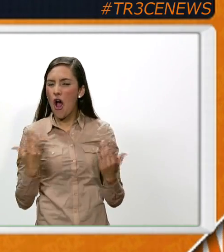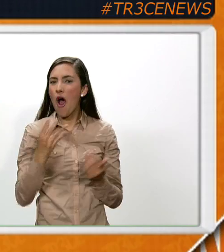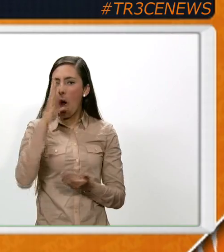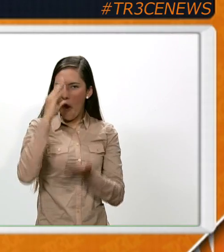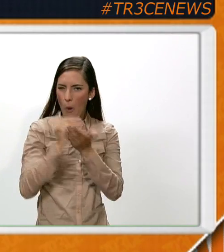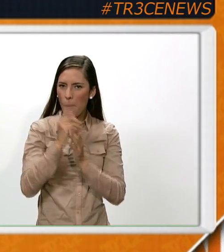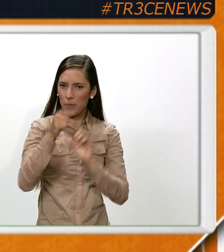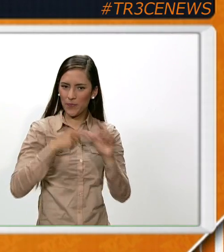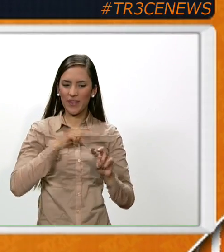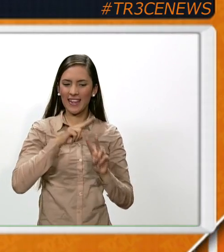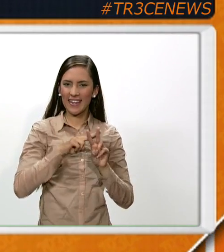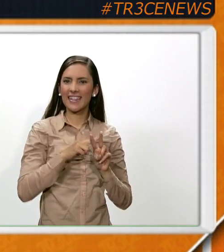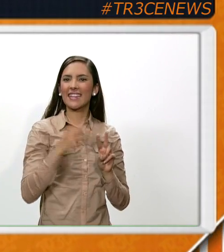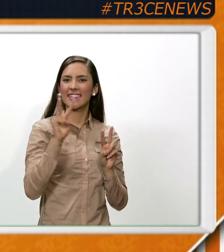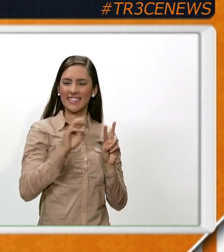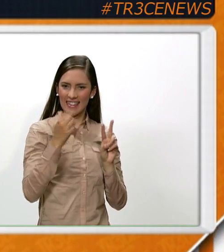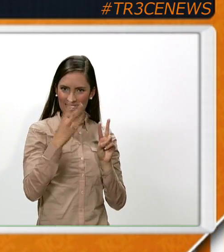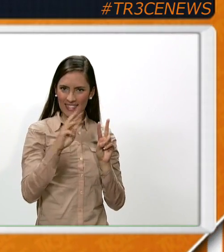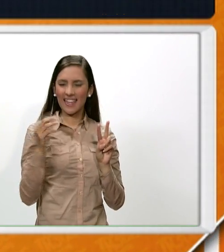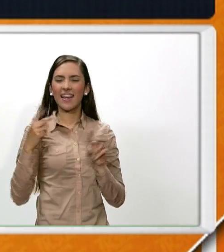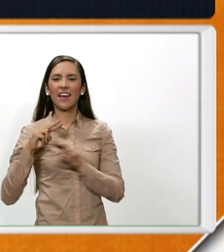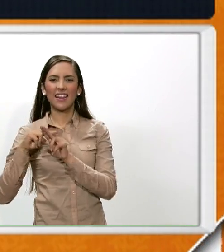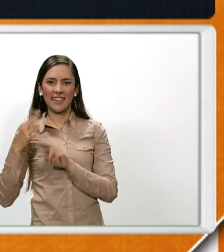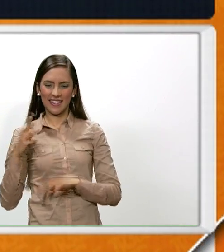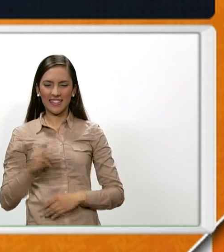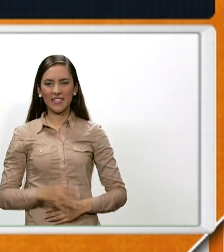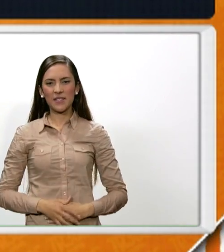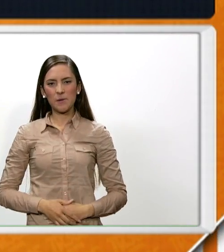diga no. Numeral 13 News, arroba Canal 13.